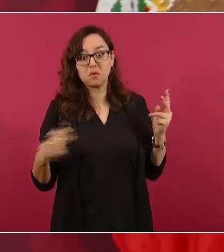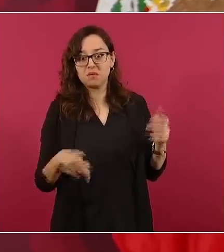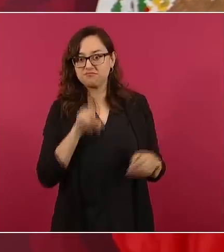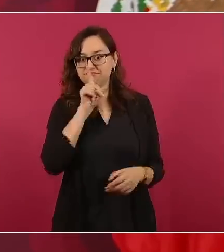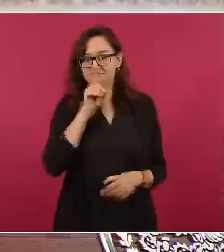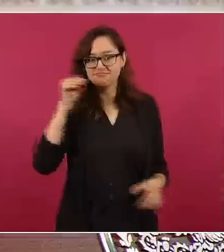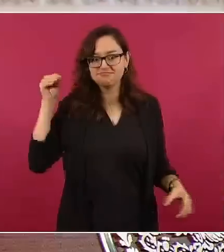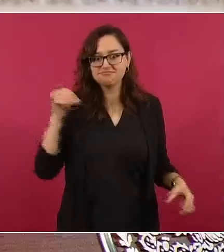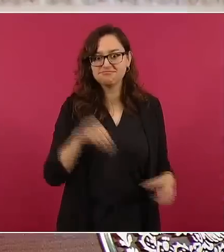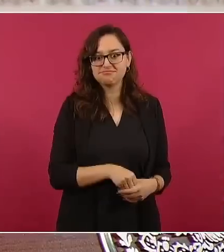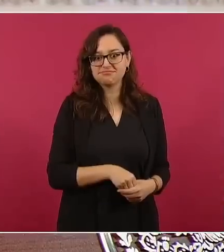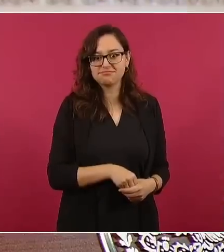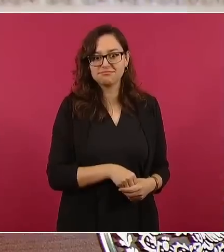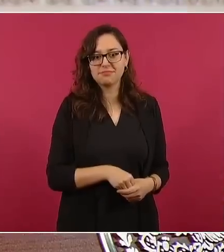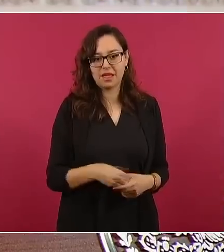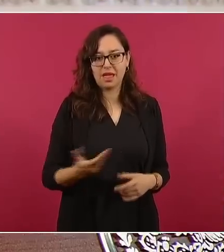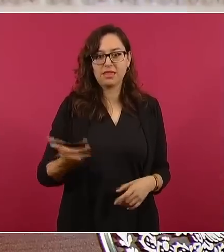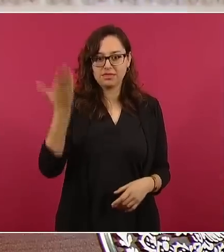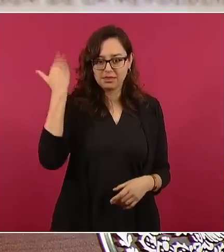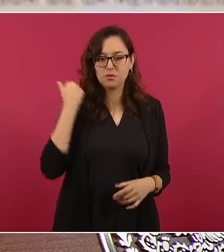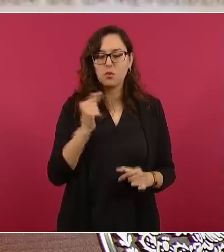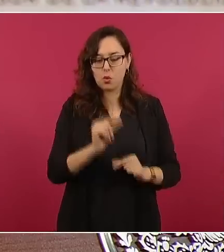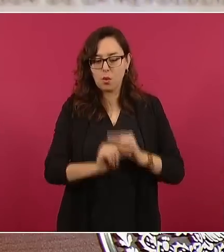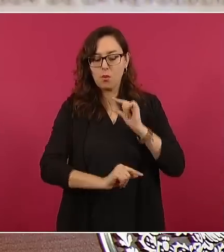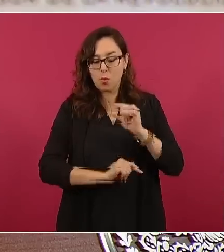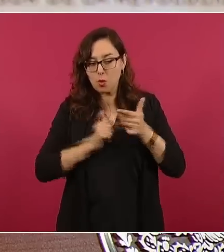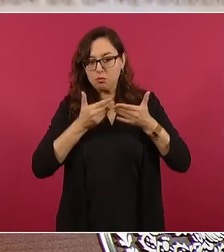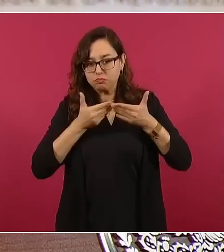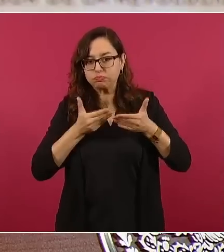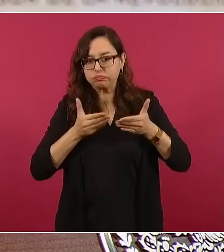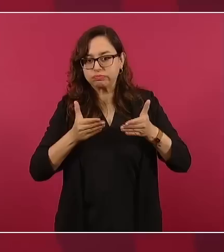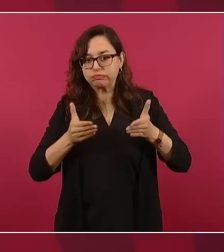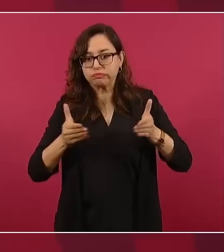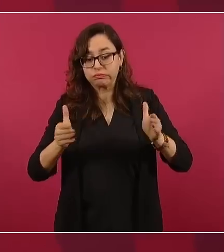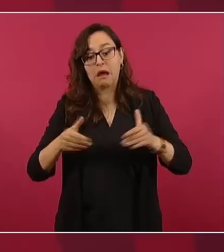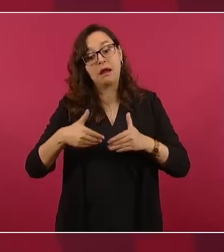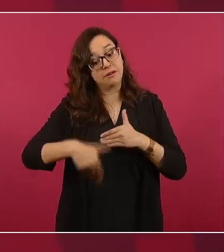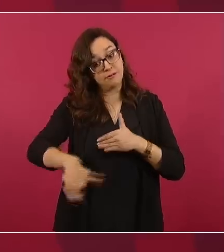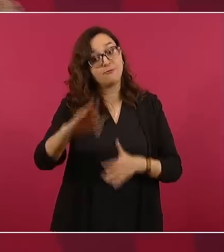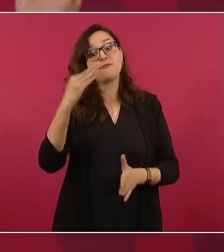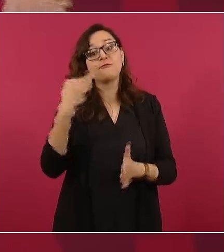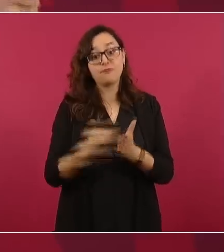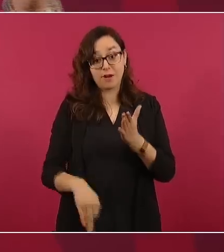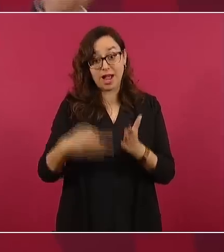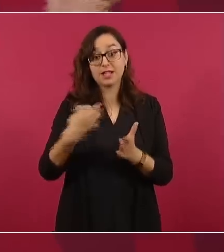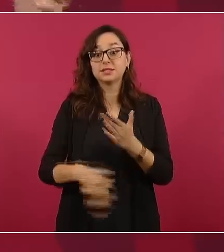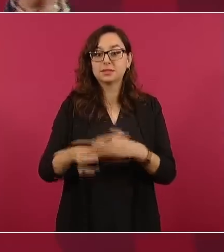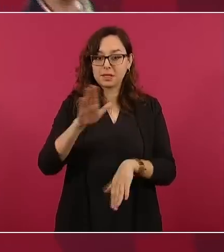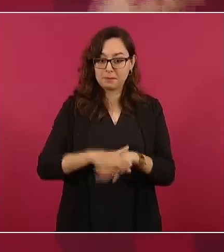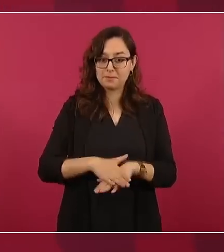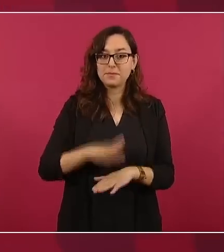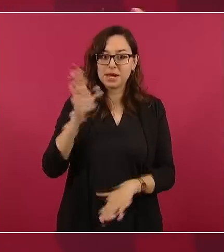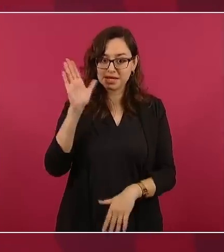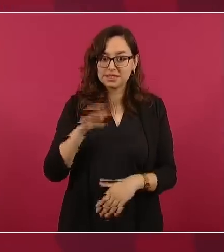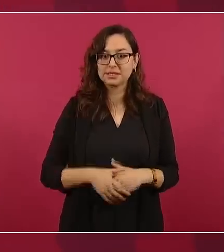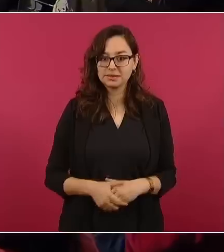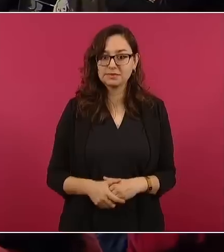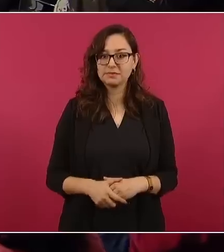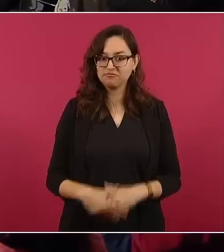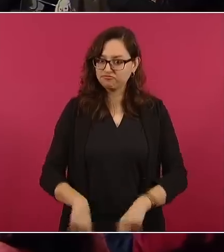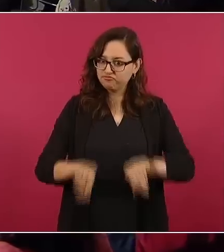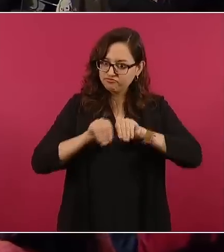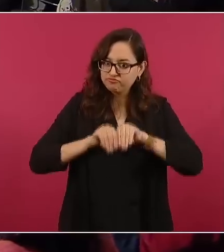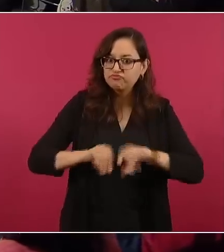falta que se conozcan los nombres de los ministros,